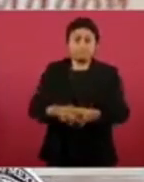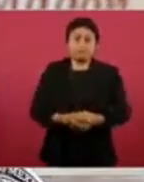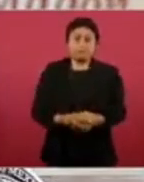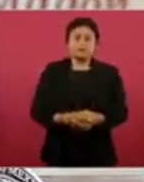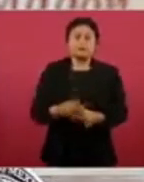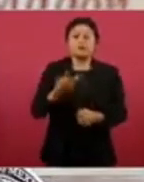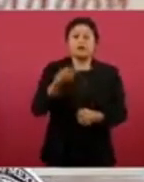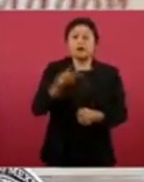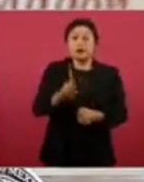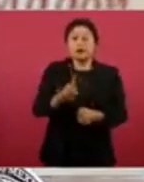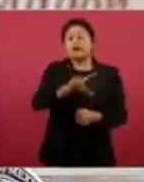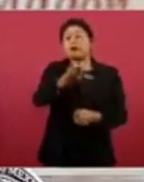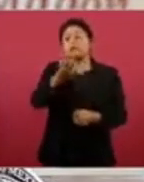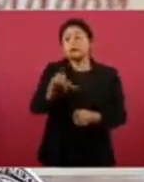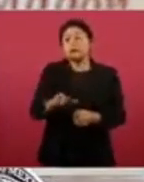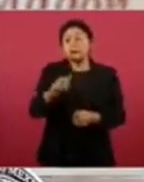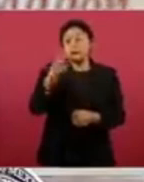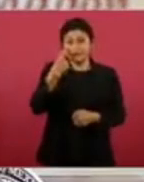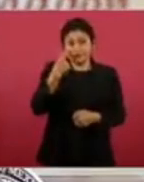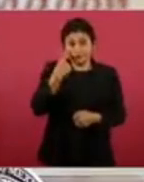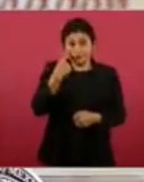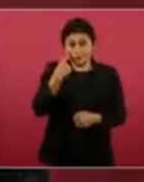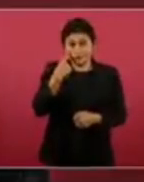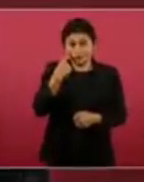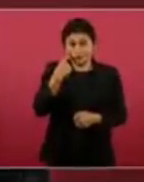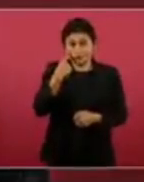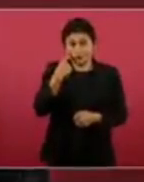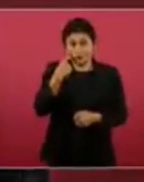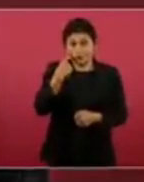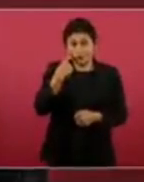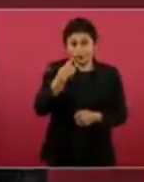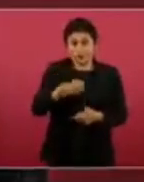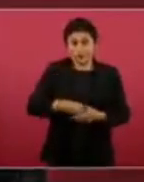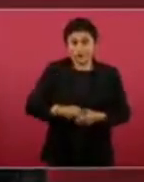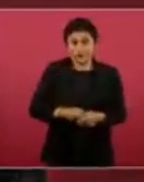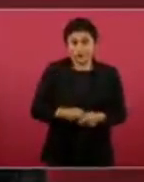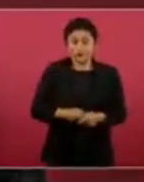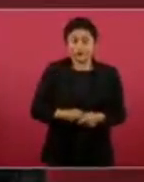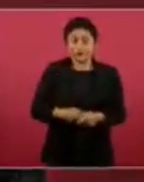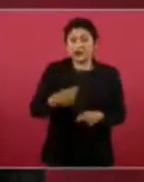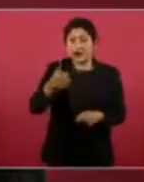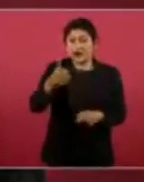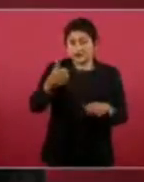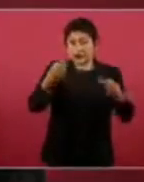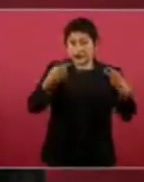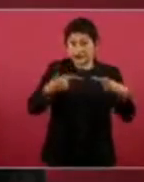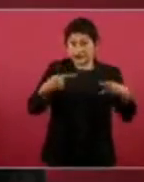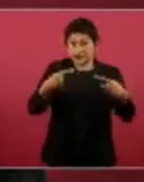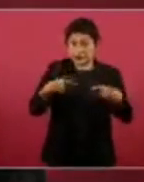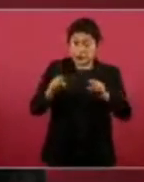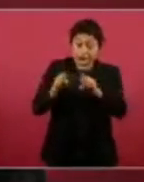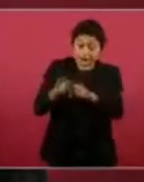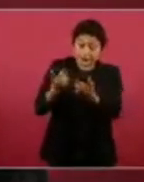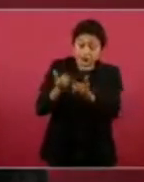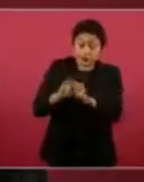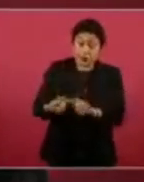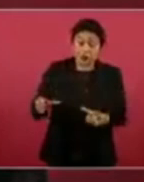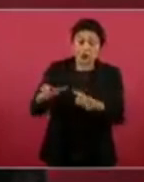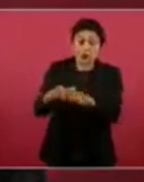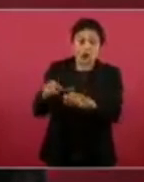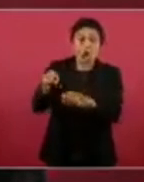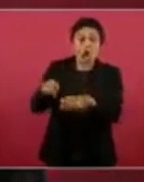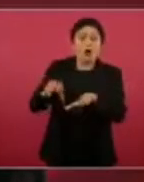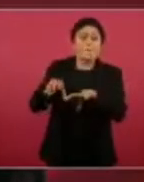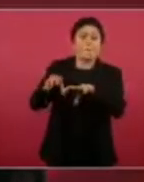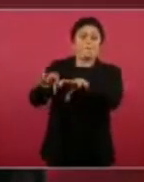fueron detenidas seis personas del grupo delictivo mechicles que